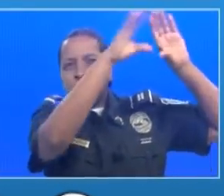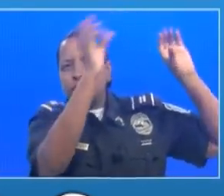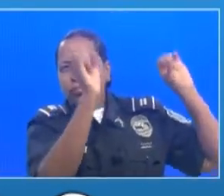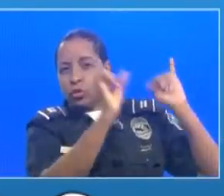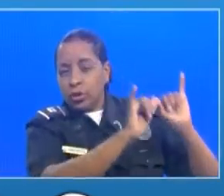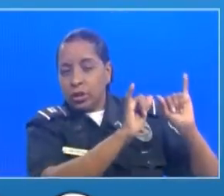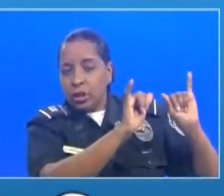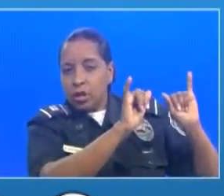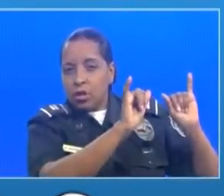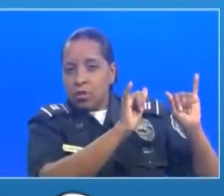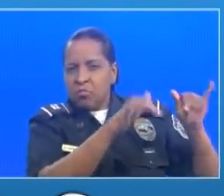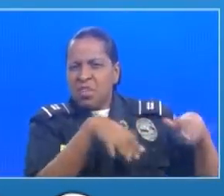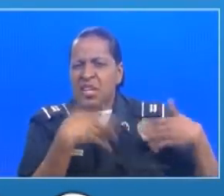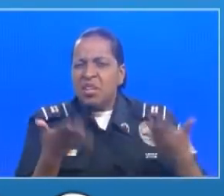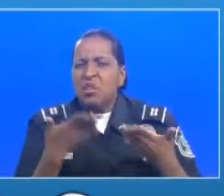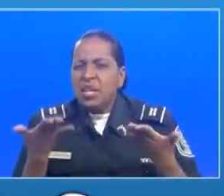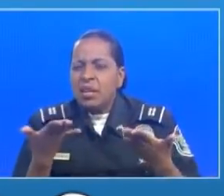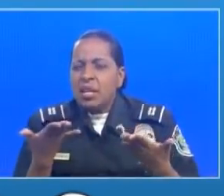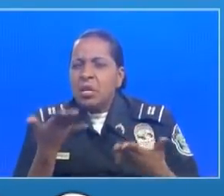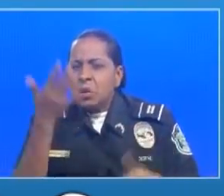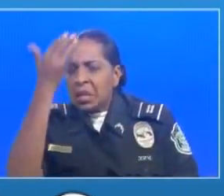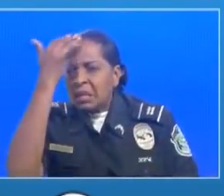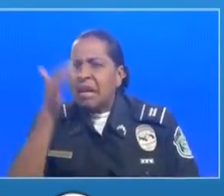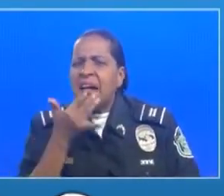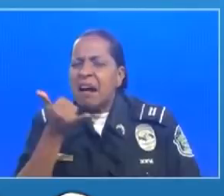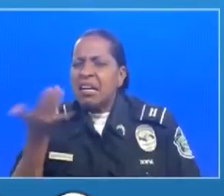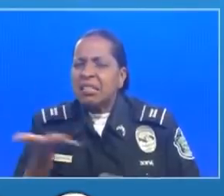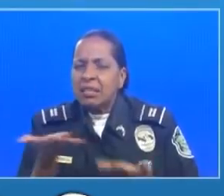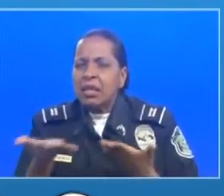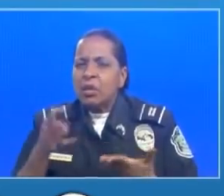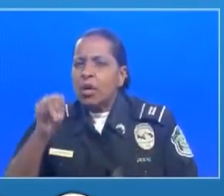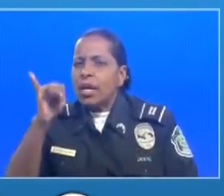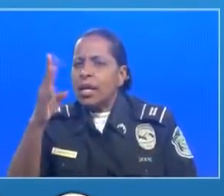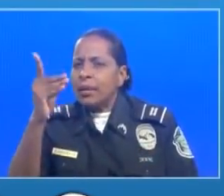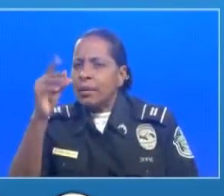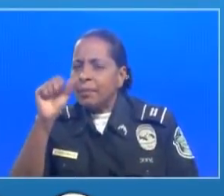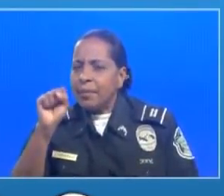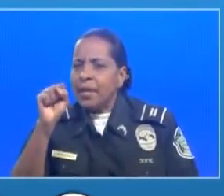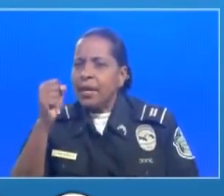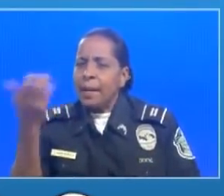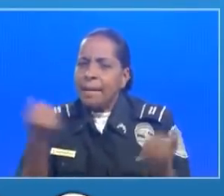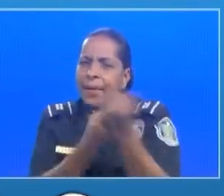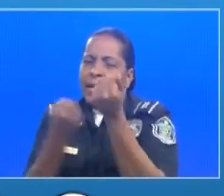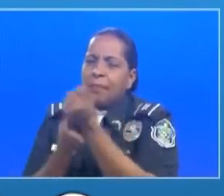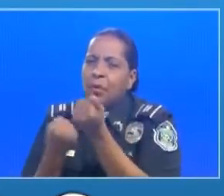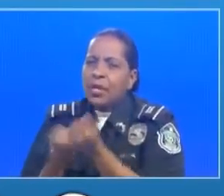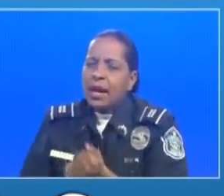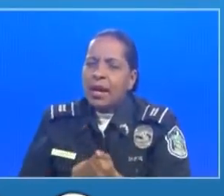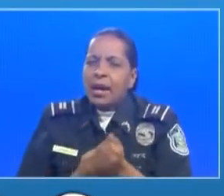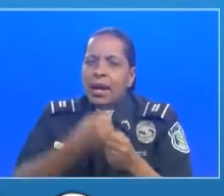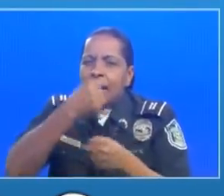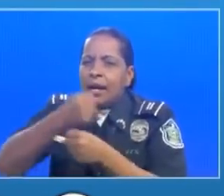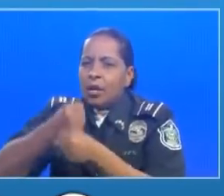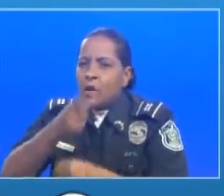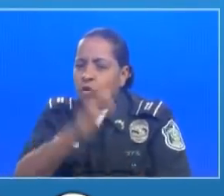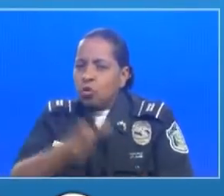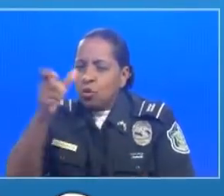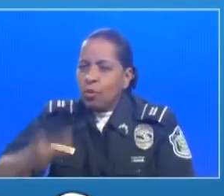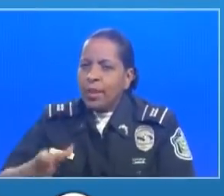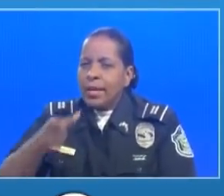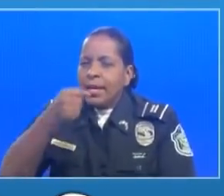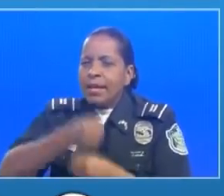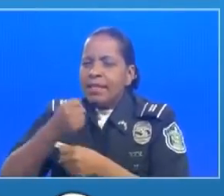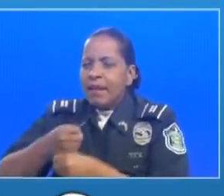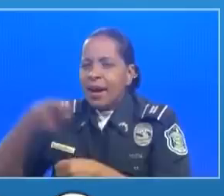¿qué está haciendo el MIDA para garantizar que esta cadena de producción en el mes de agosto septiembre nuevamente